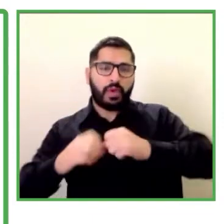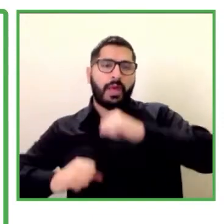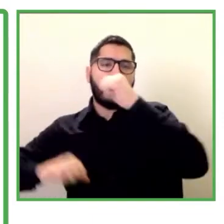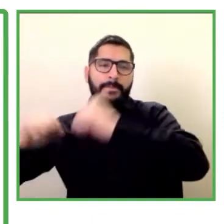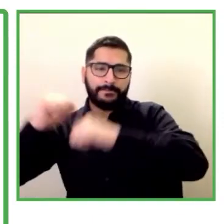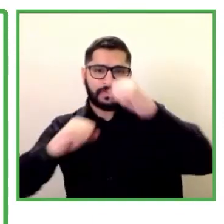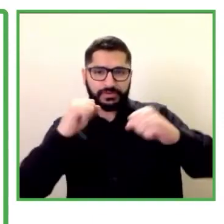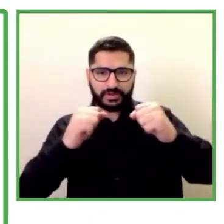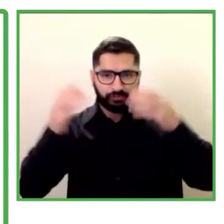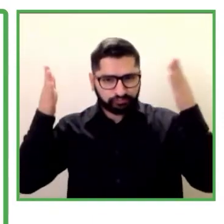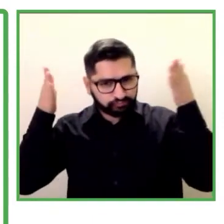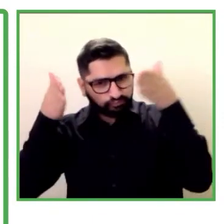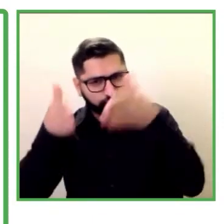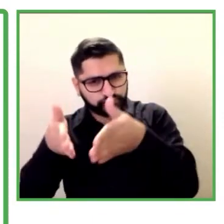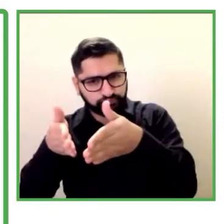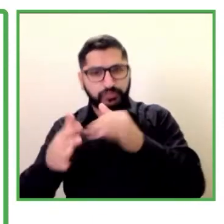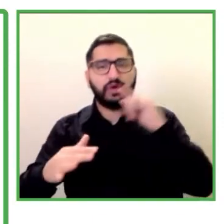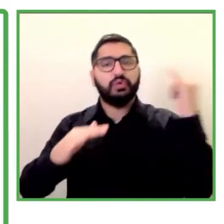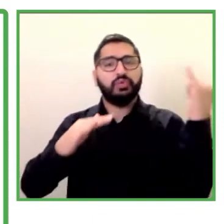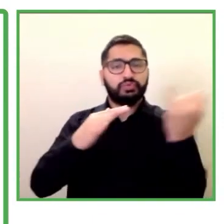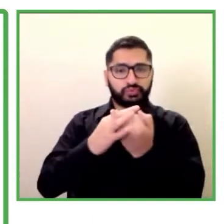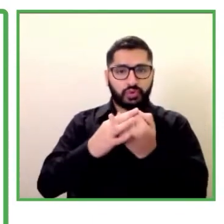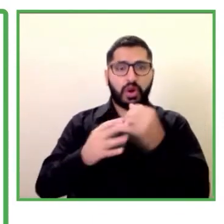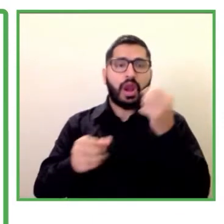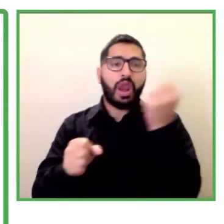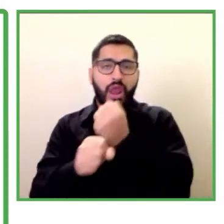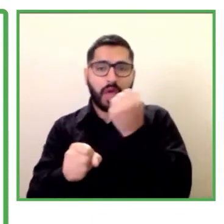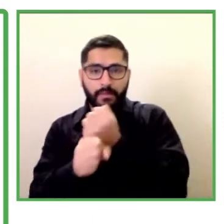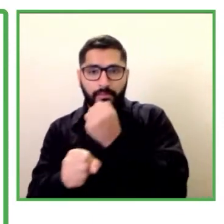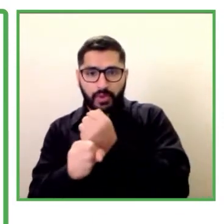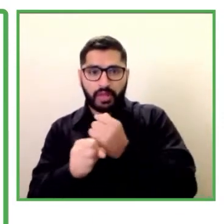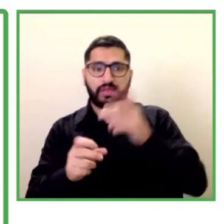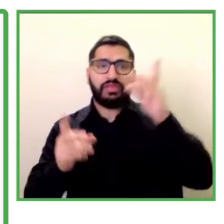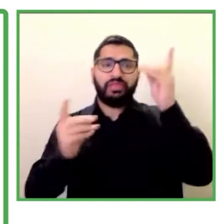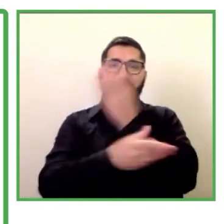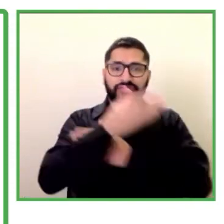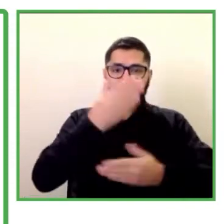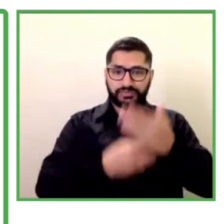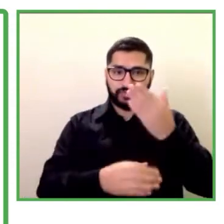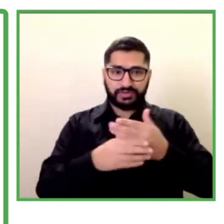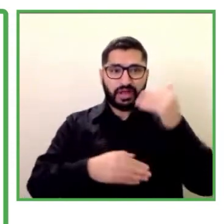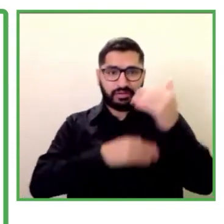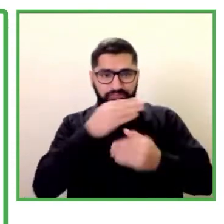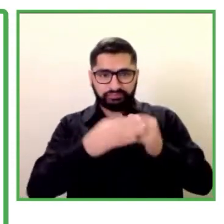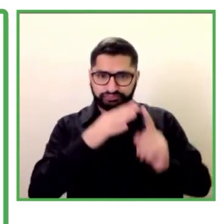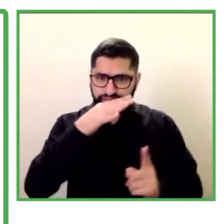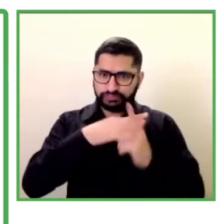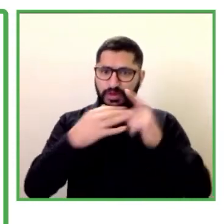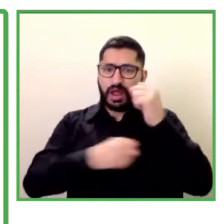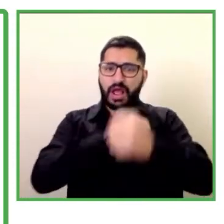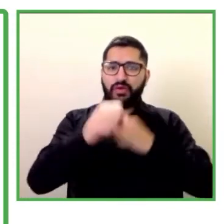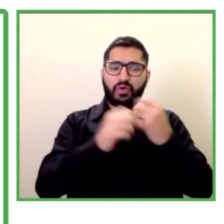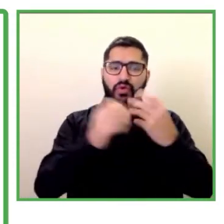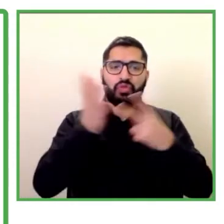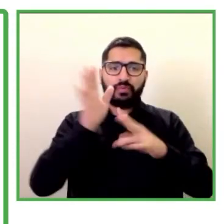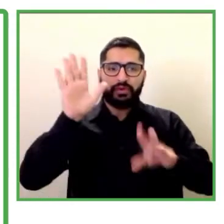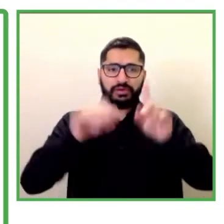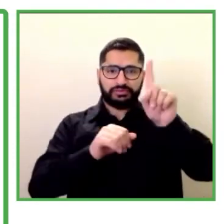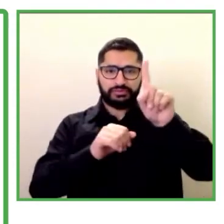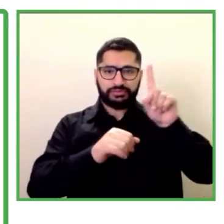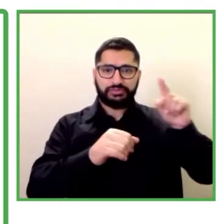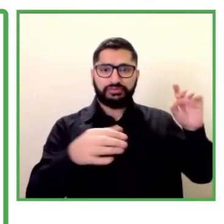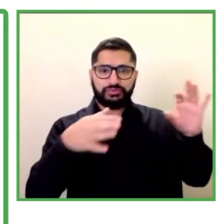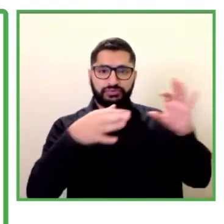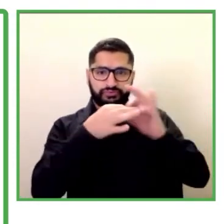nace el año 2015 al amparo de la alianza con SOFOFA y la organización internacional del trabajo o